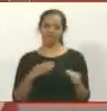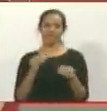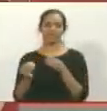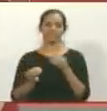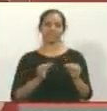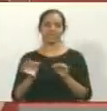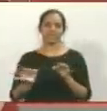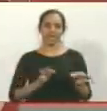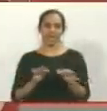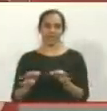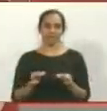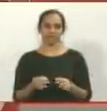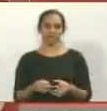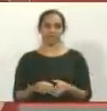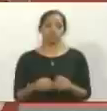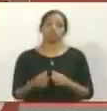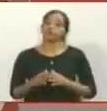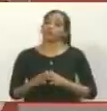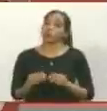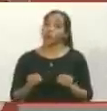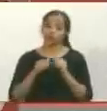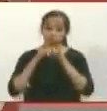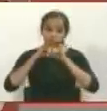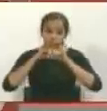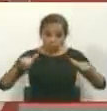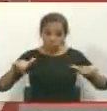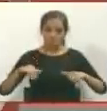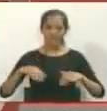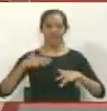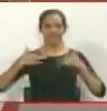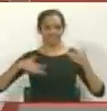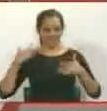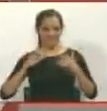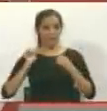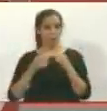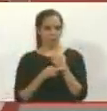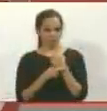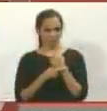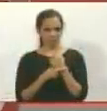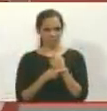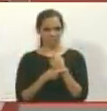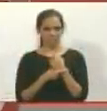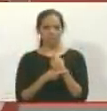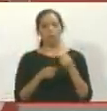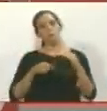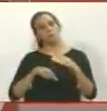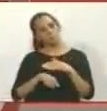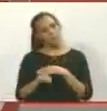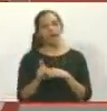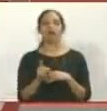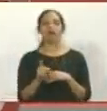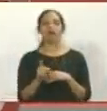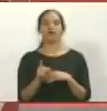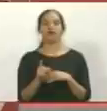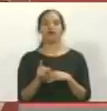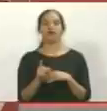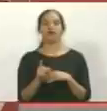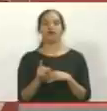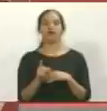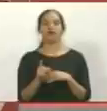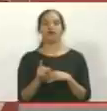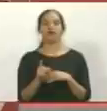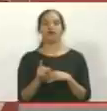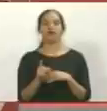escenario. Todo lo que se difunde con relación a las actividades de Juanito Limaña pasa por las manos de alias Cabezón, falso